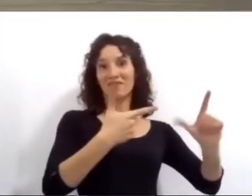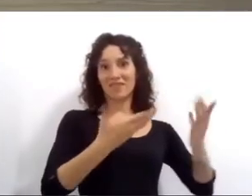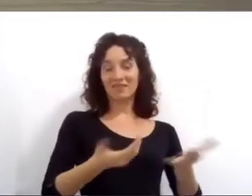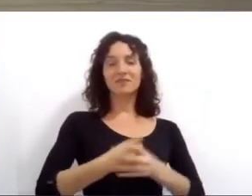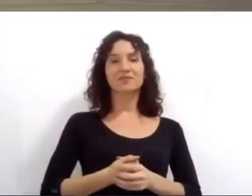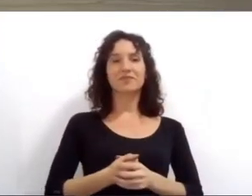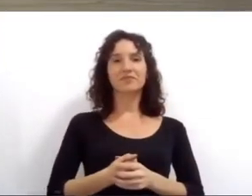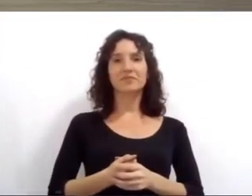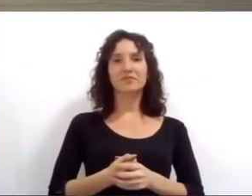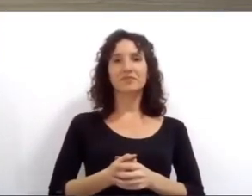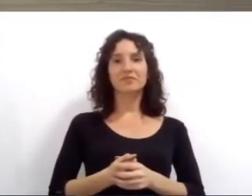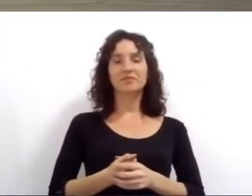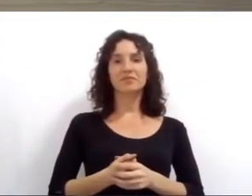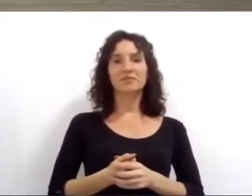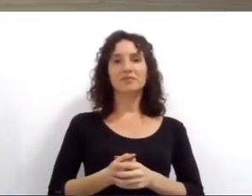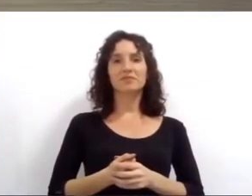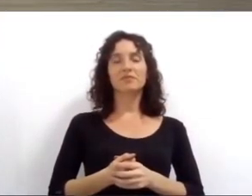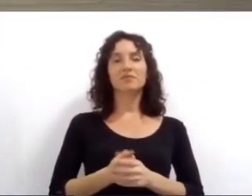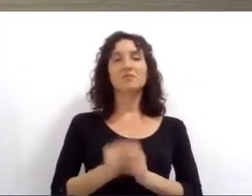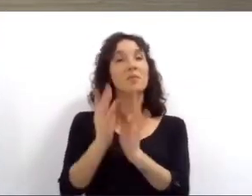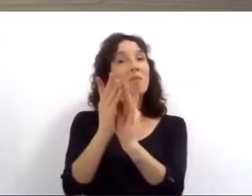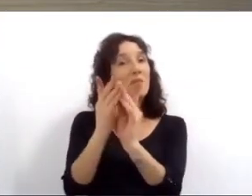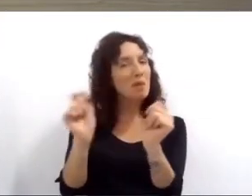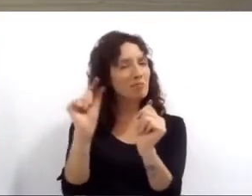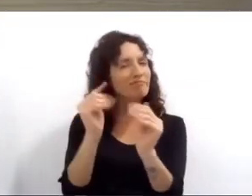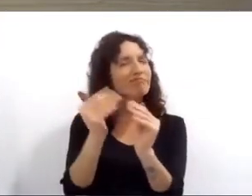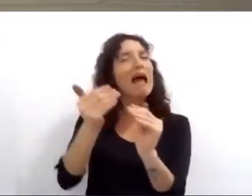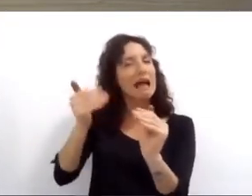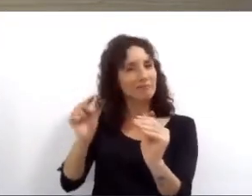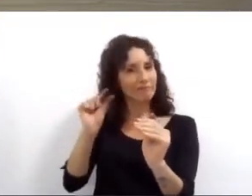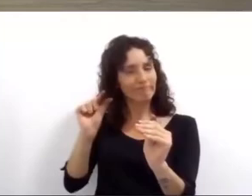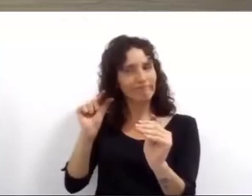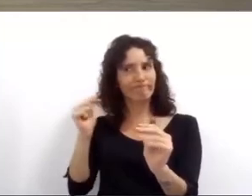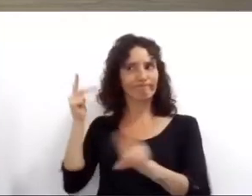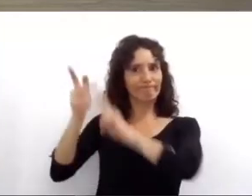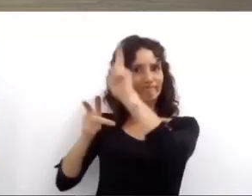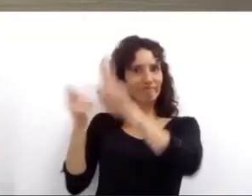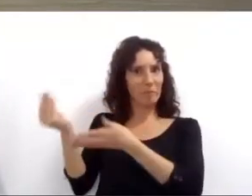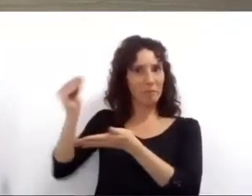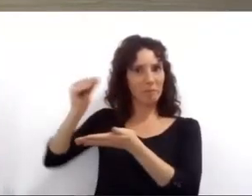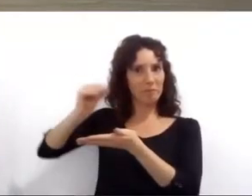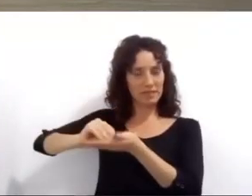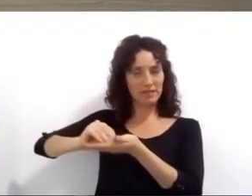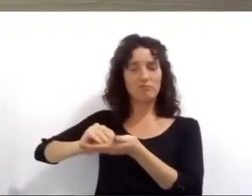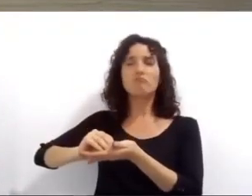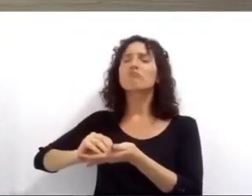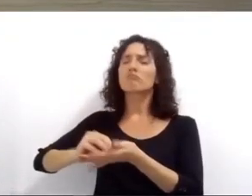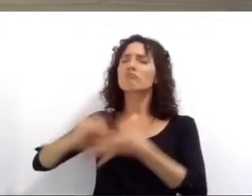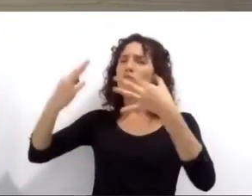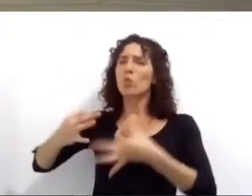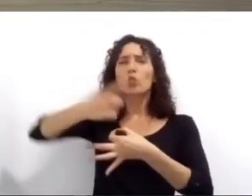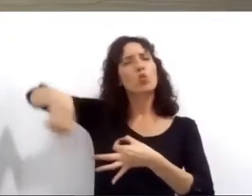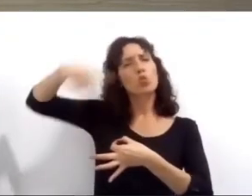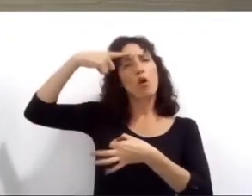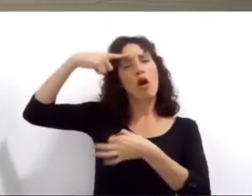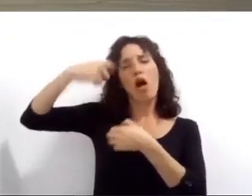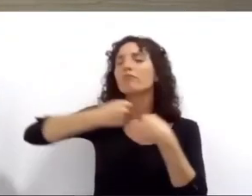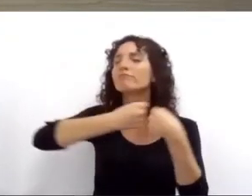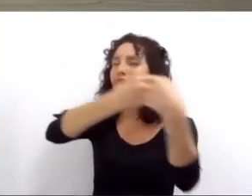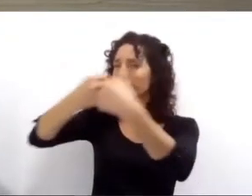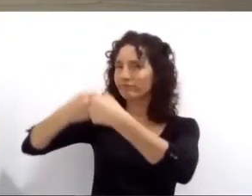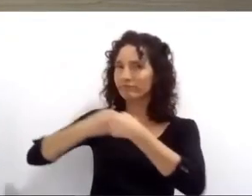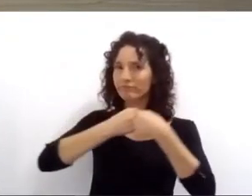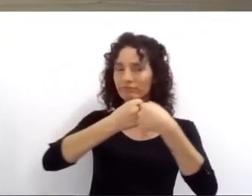quiero proponerles algo en lo que estoy seguro que también estaremos de acuerdo tenemos el deber moral de que la